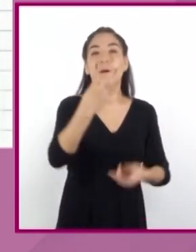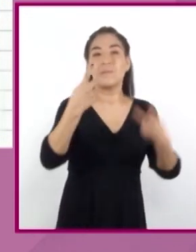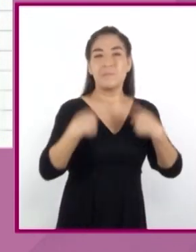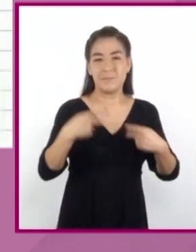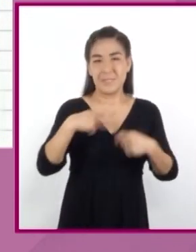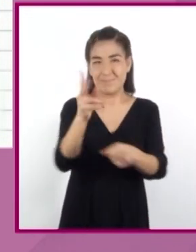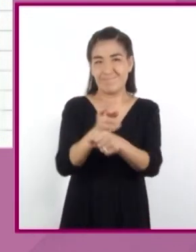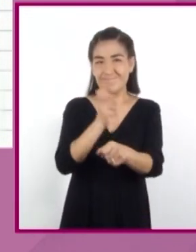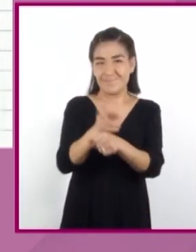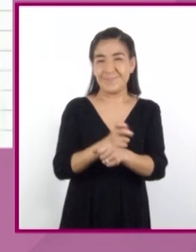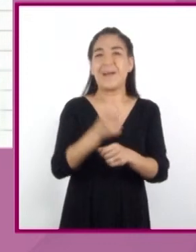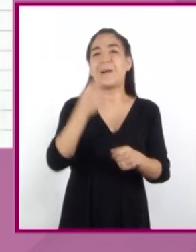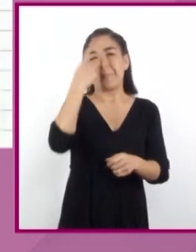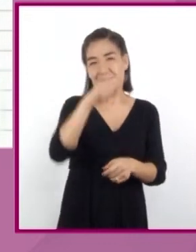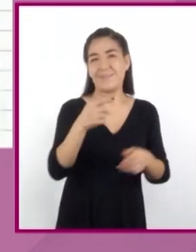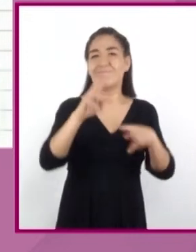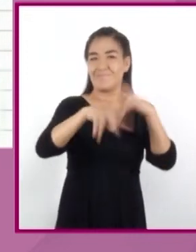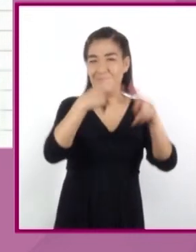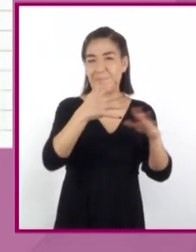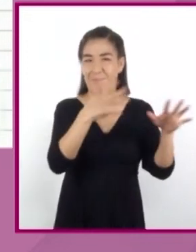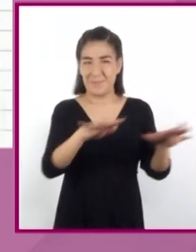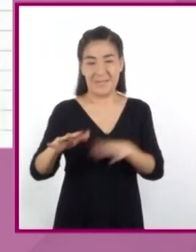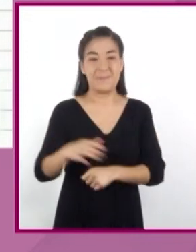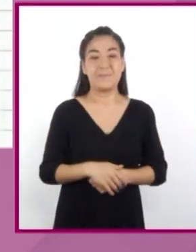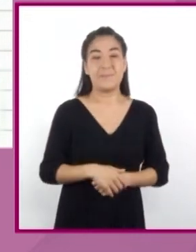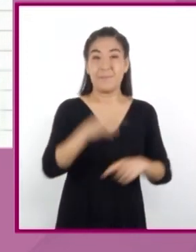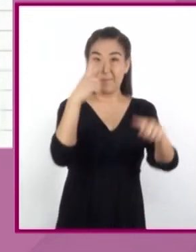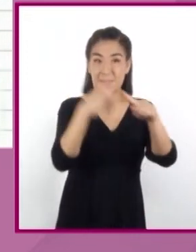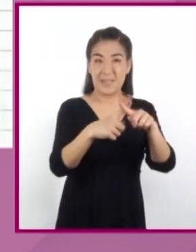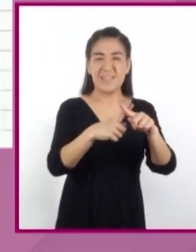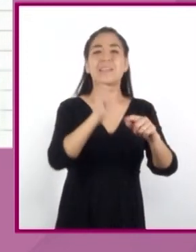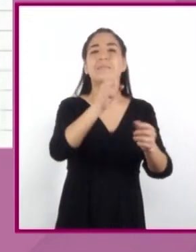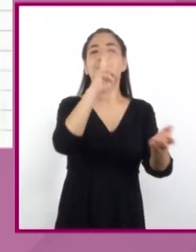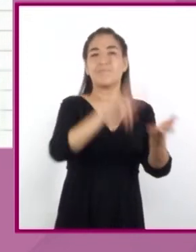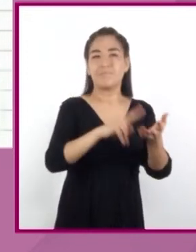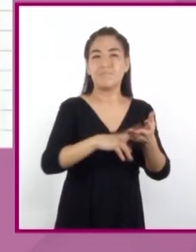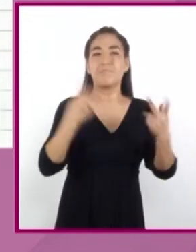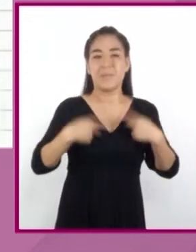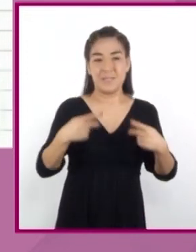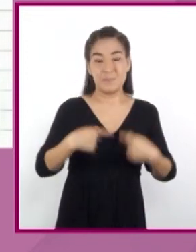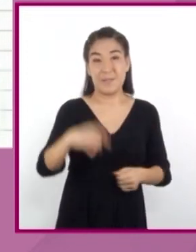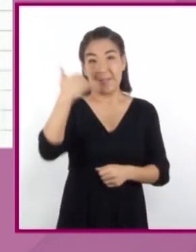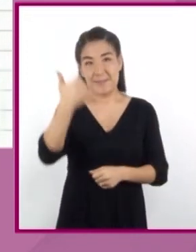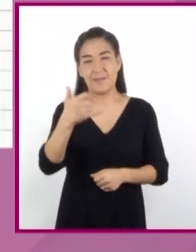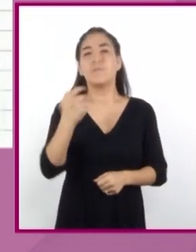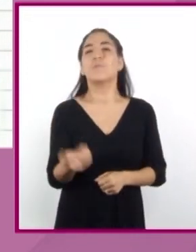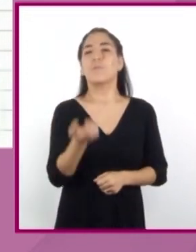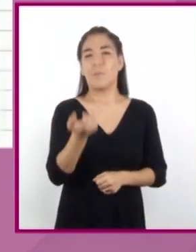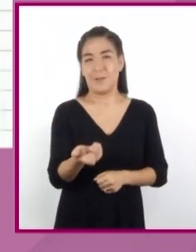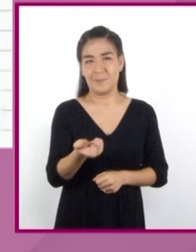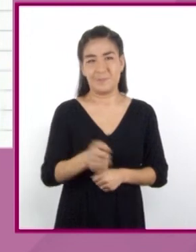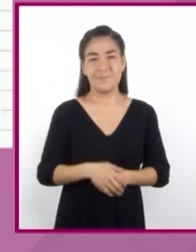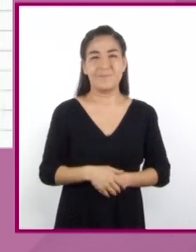invita a la playa, por lo que X es la cantidad de personas y Y es el costo.